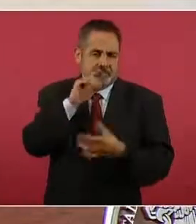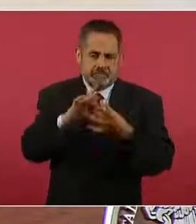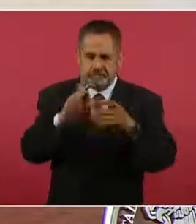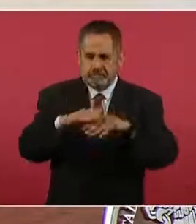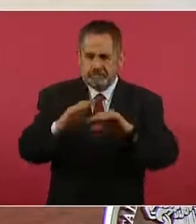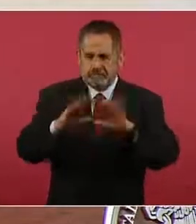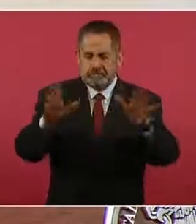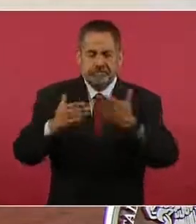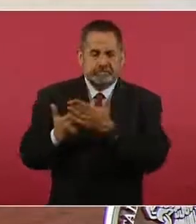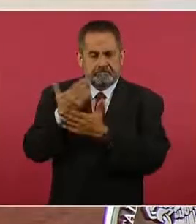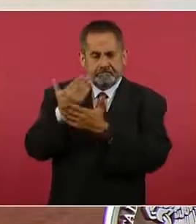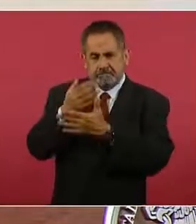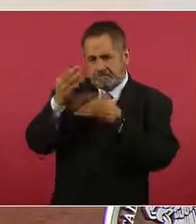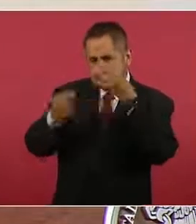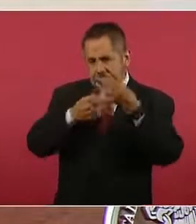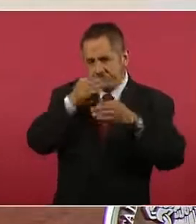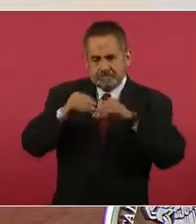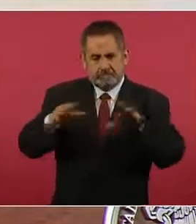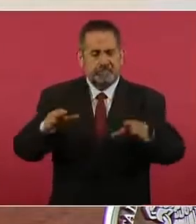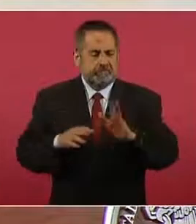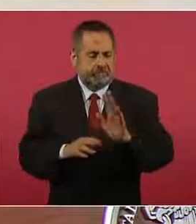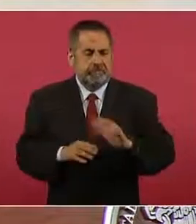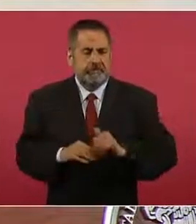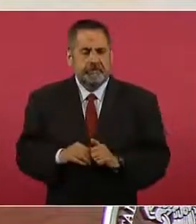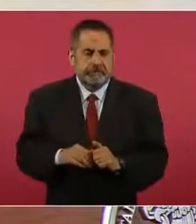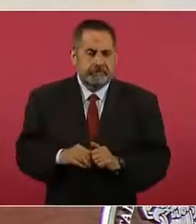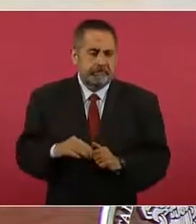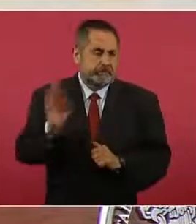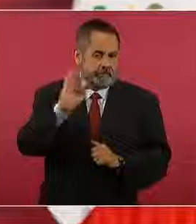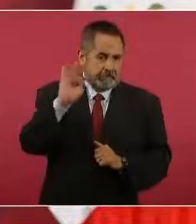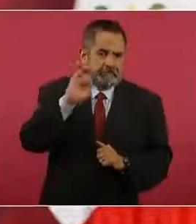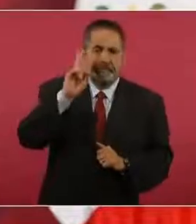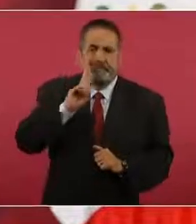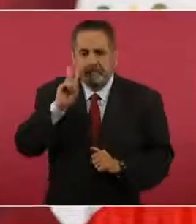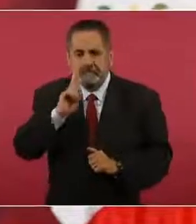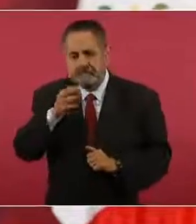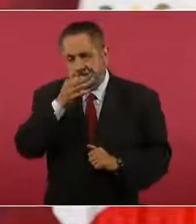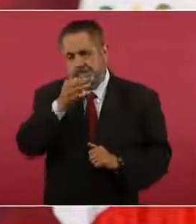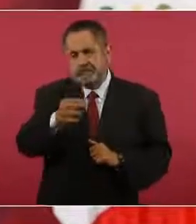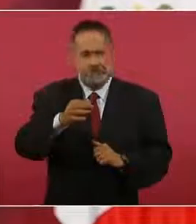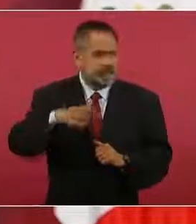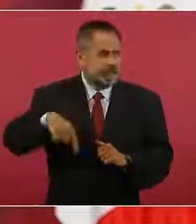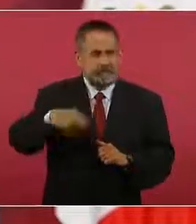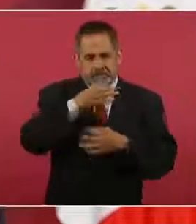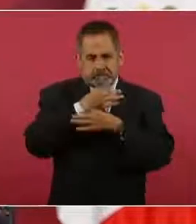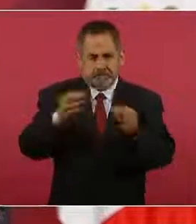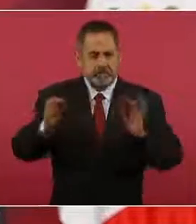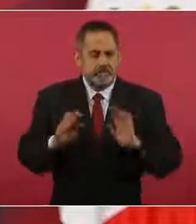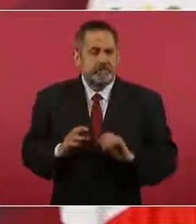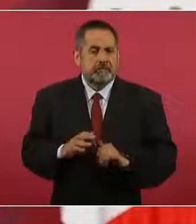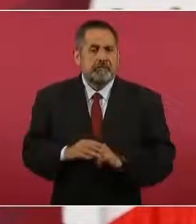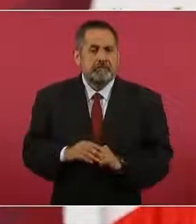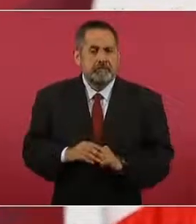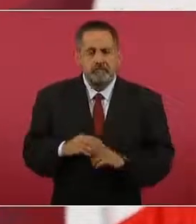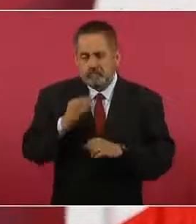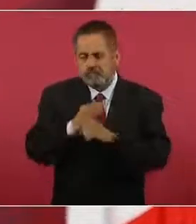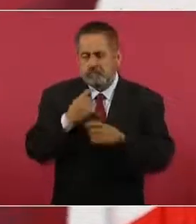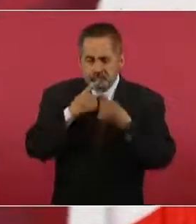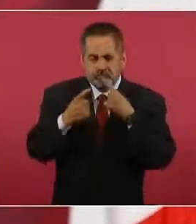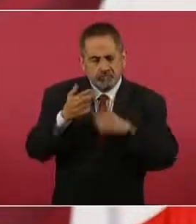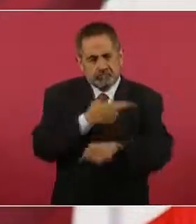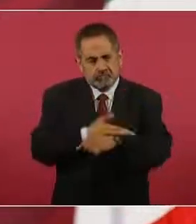En la mañana es probable, porque estamos